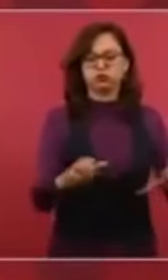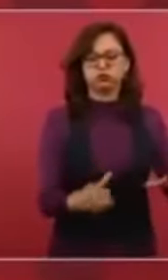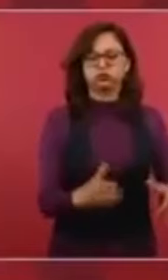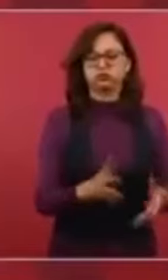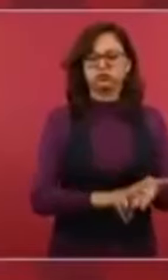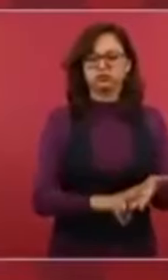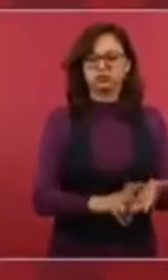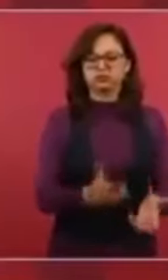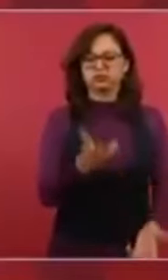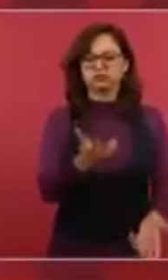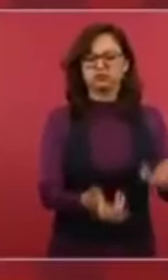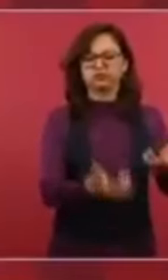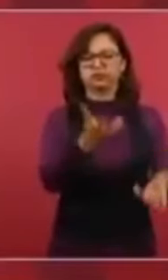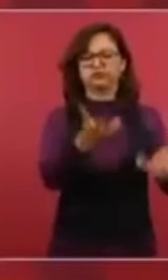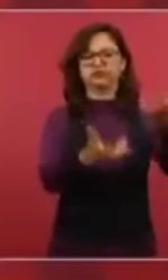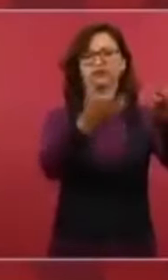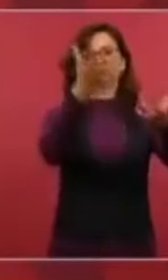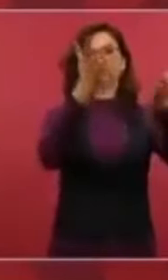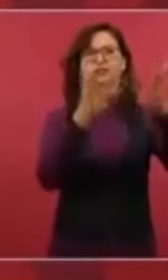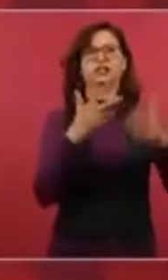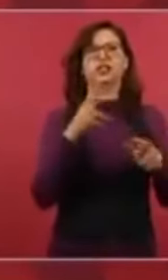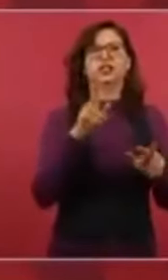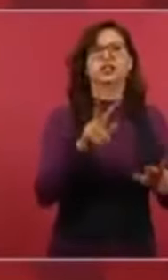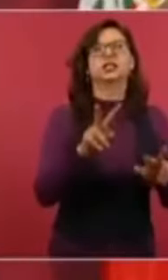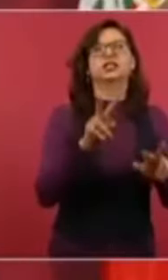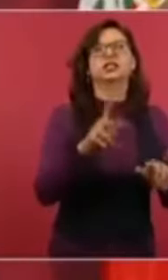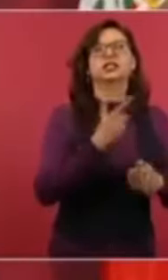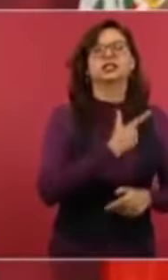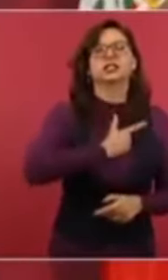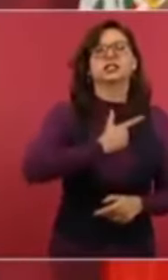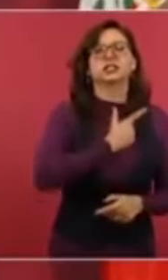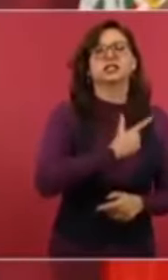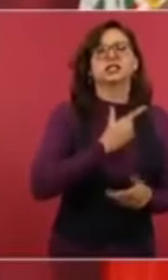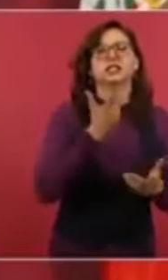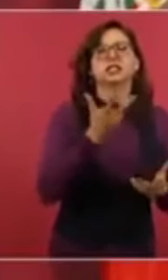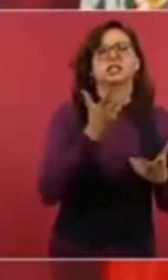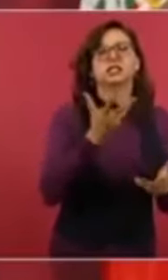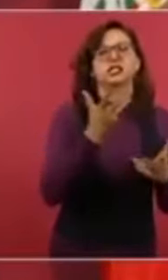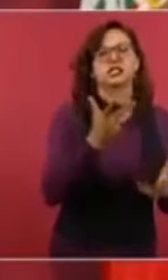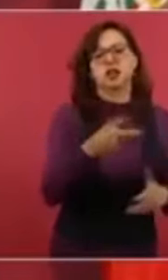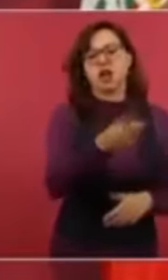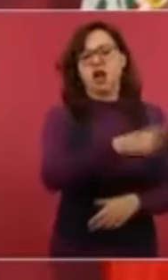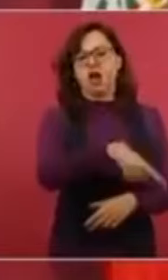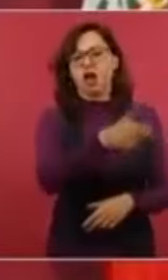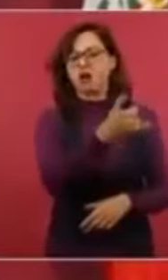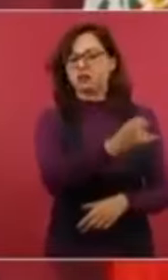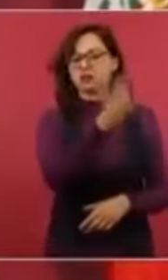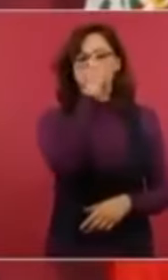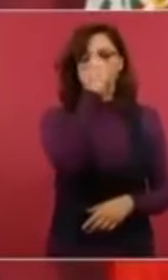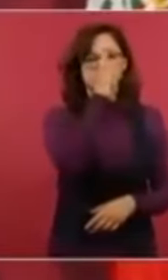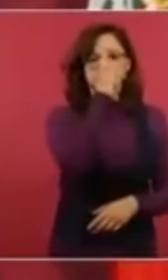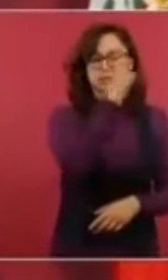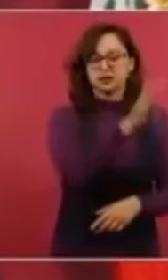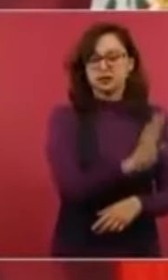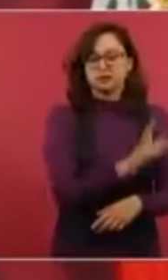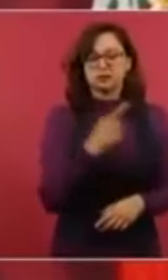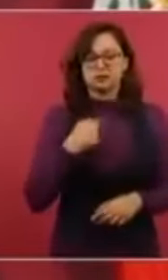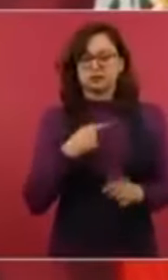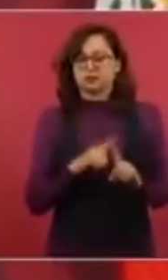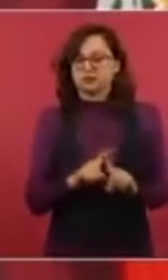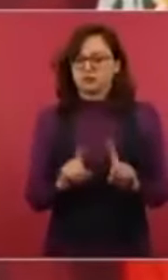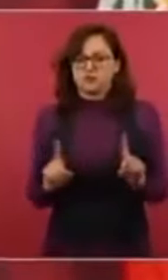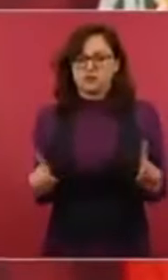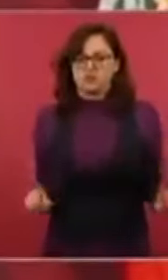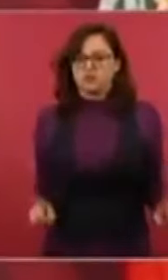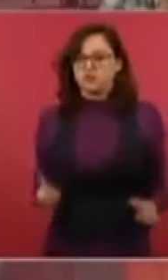que la paz es fruto de la justicia y que los seres humanos no